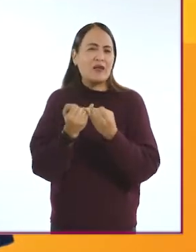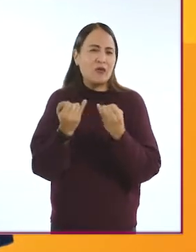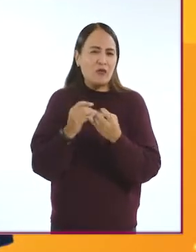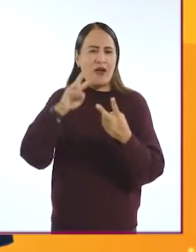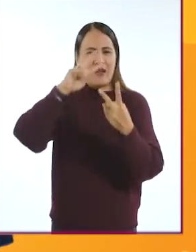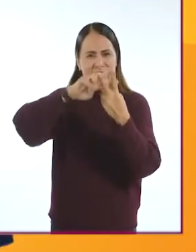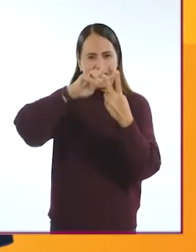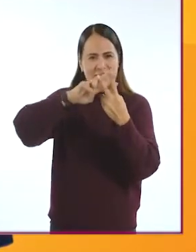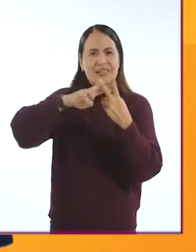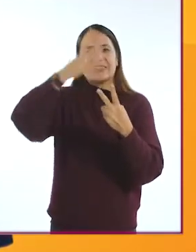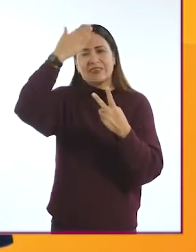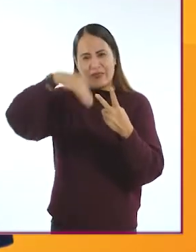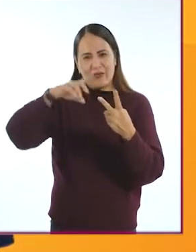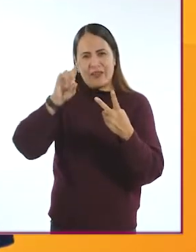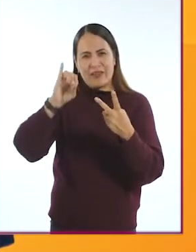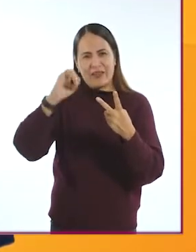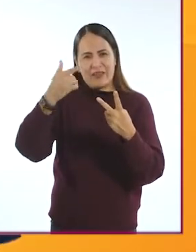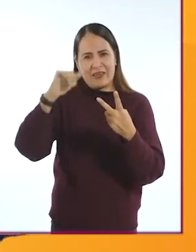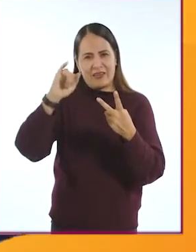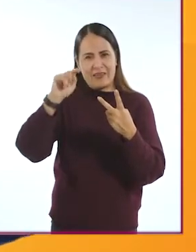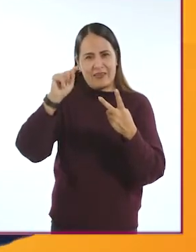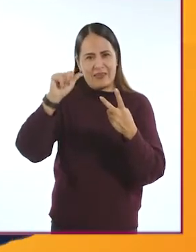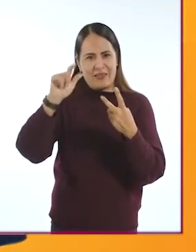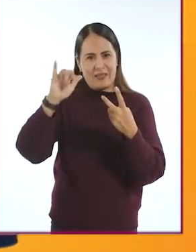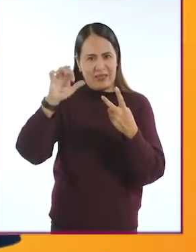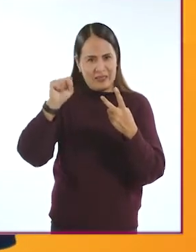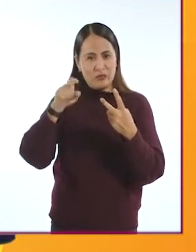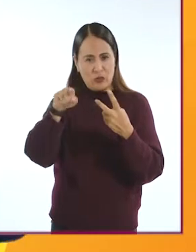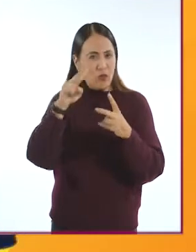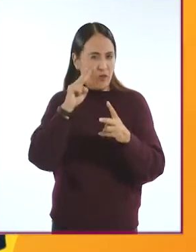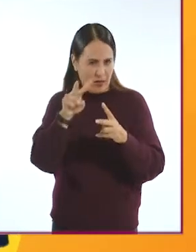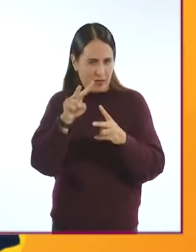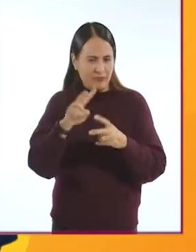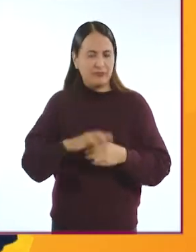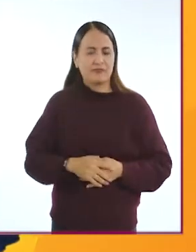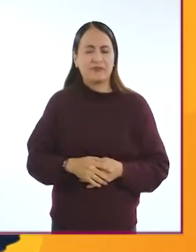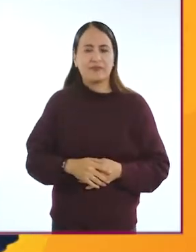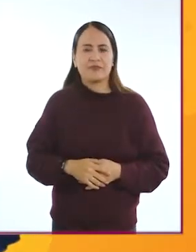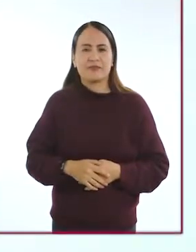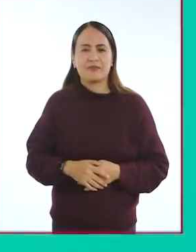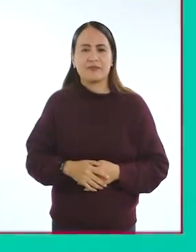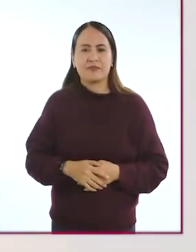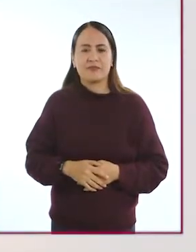sociales con el hashtag SaberesDigitales. Pon mucha atención en el siguiente tópico.